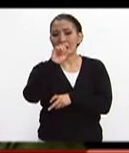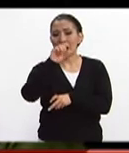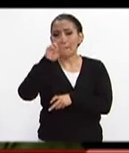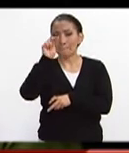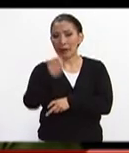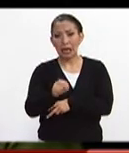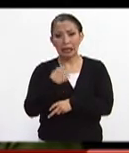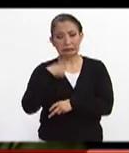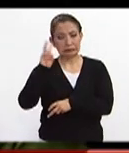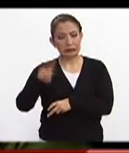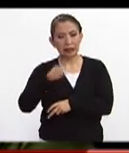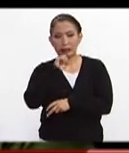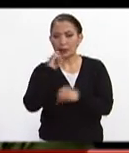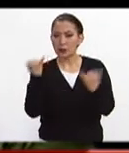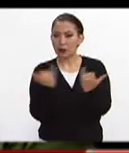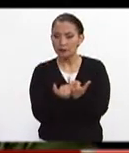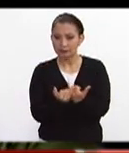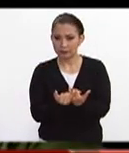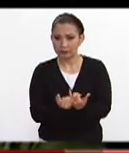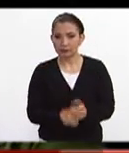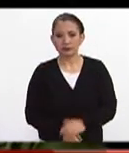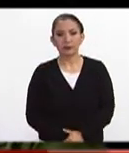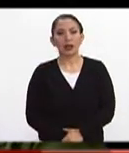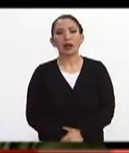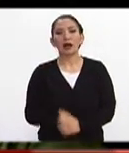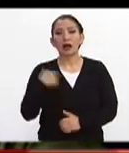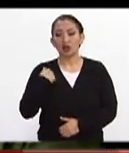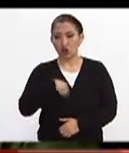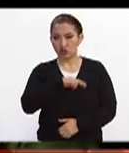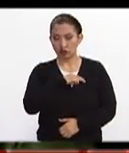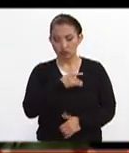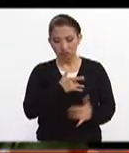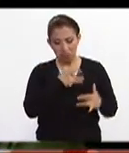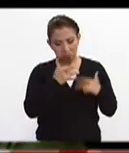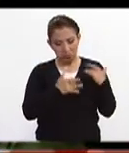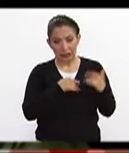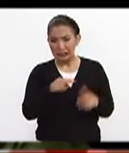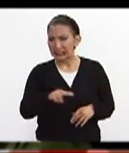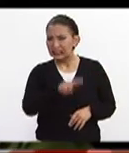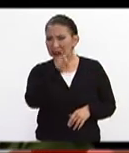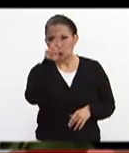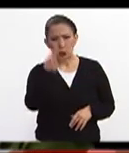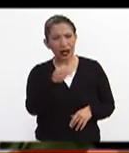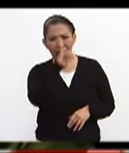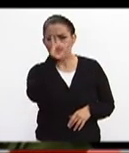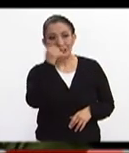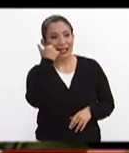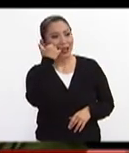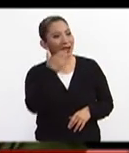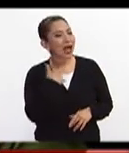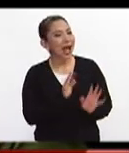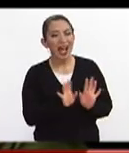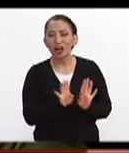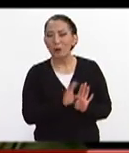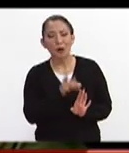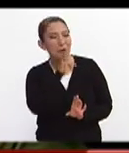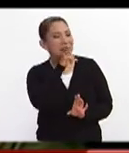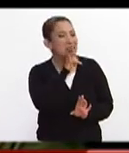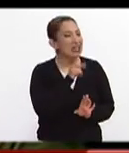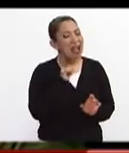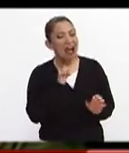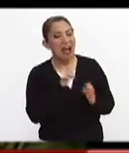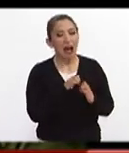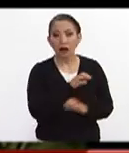no fue la excepción. En nuestro ánimo nunca ha estado el generar falsas